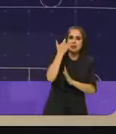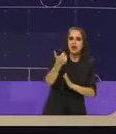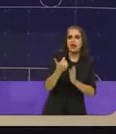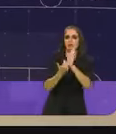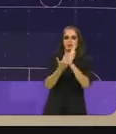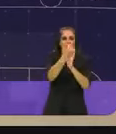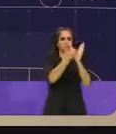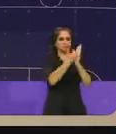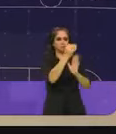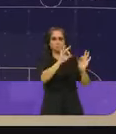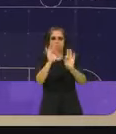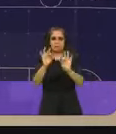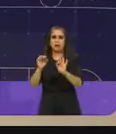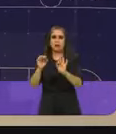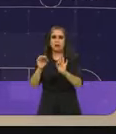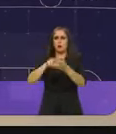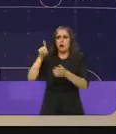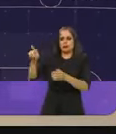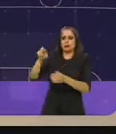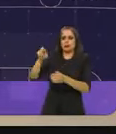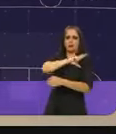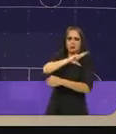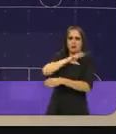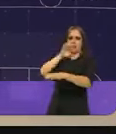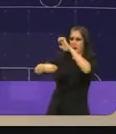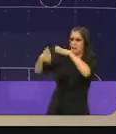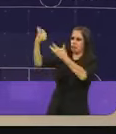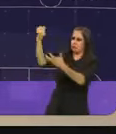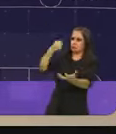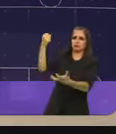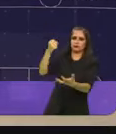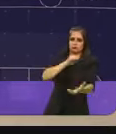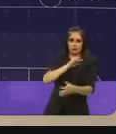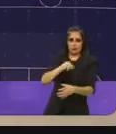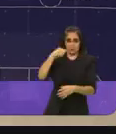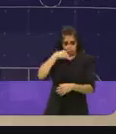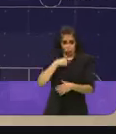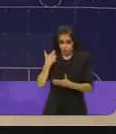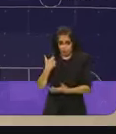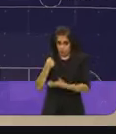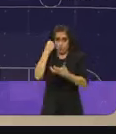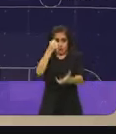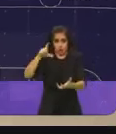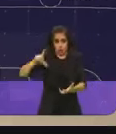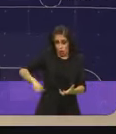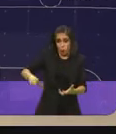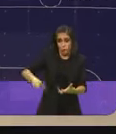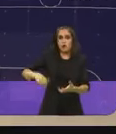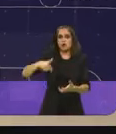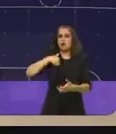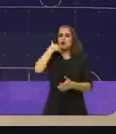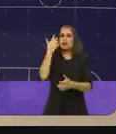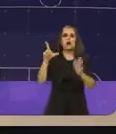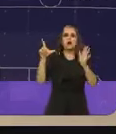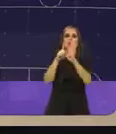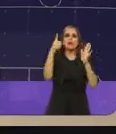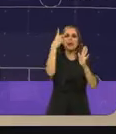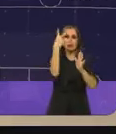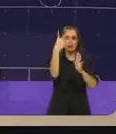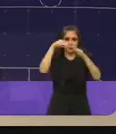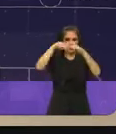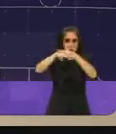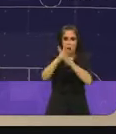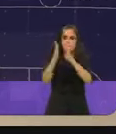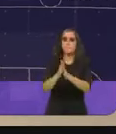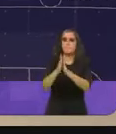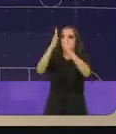estimula la inversión privada. En mi programa de inversión pública vamos a ampliar la línea 2 del metro que